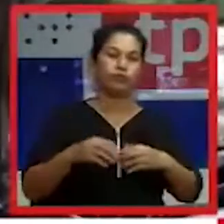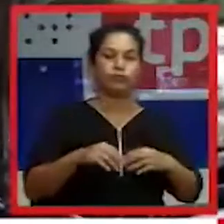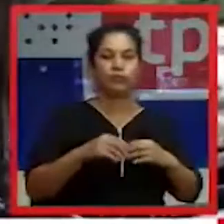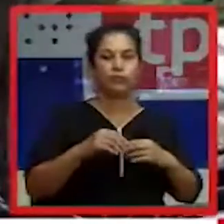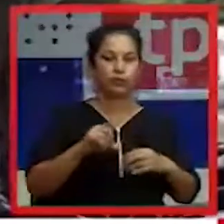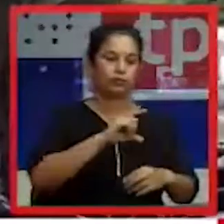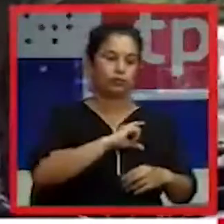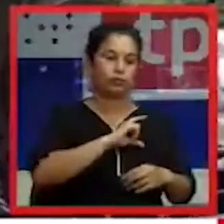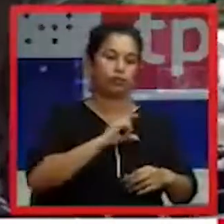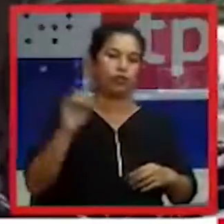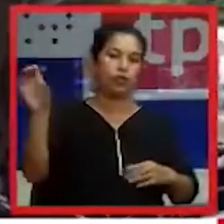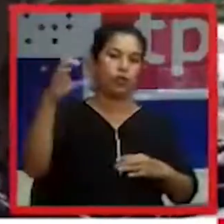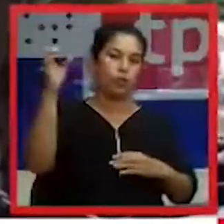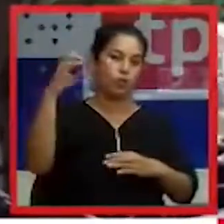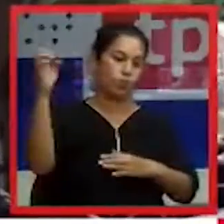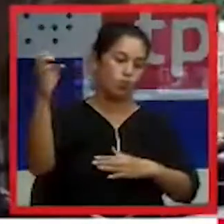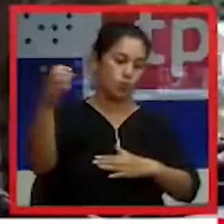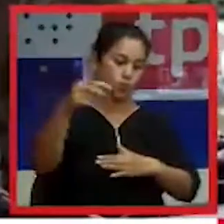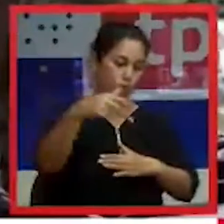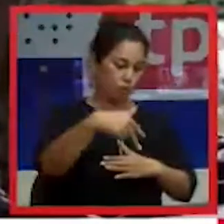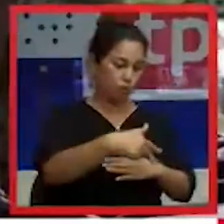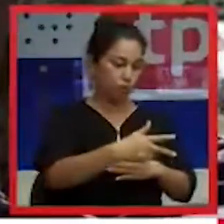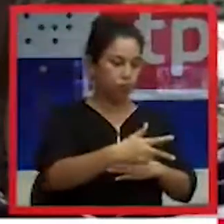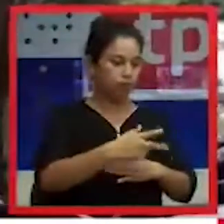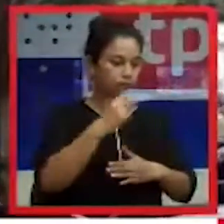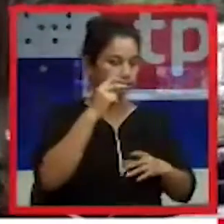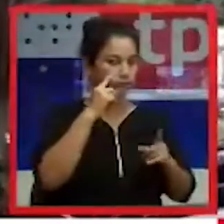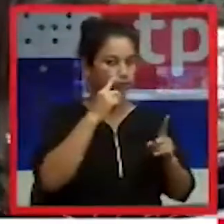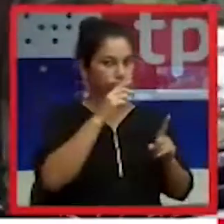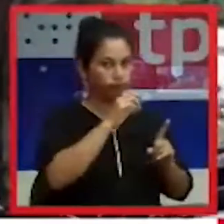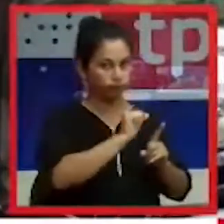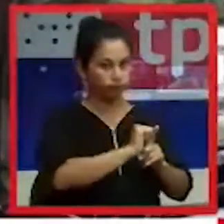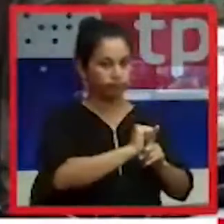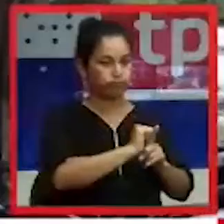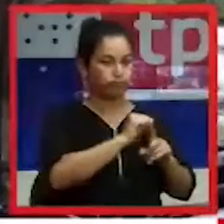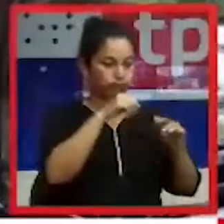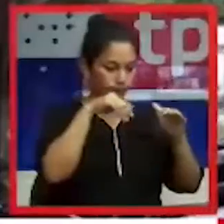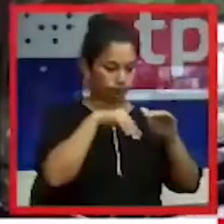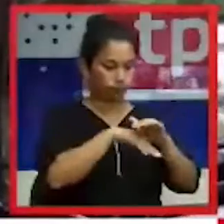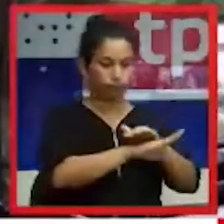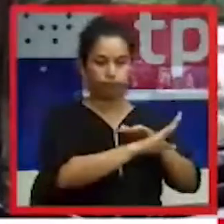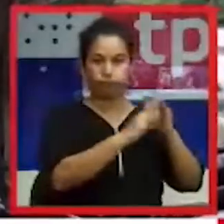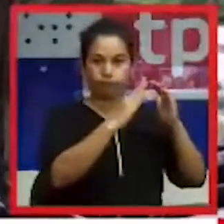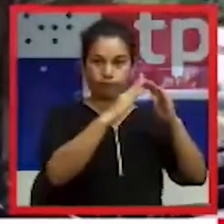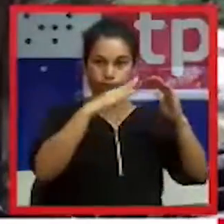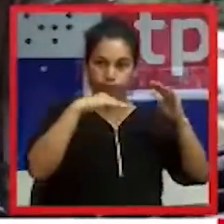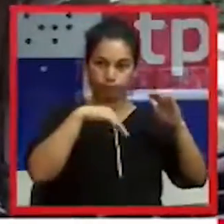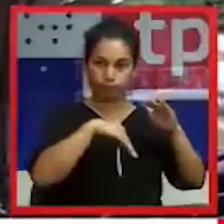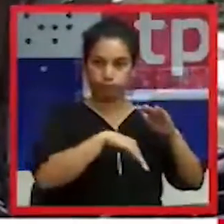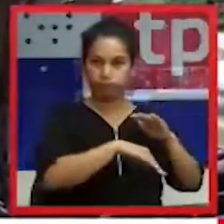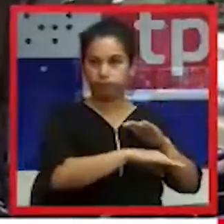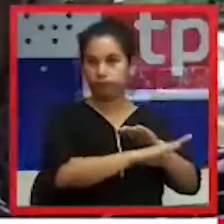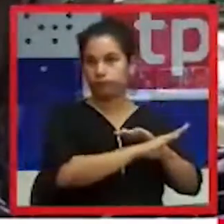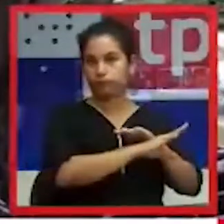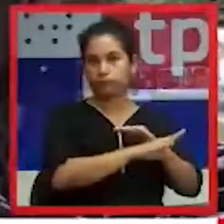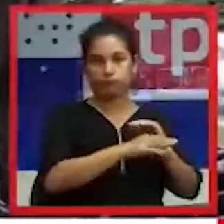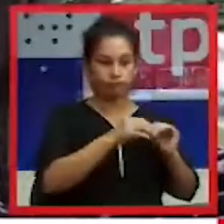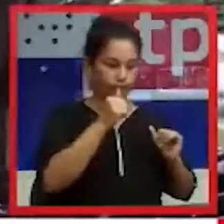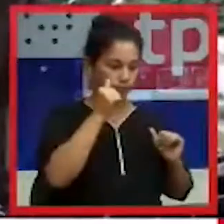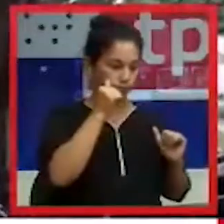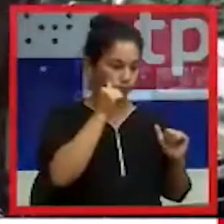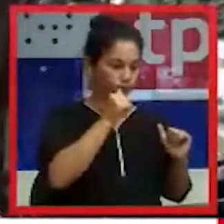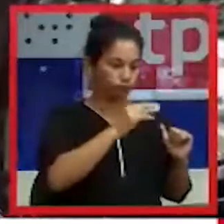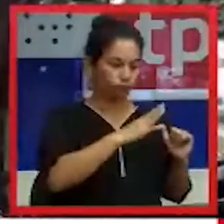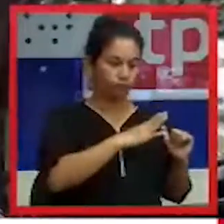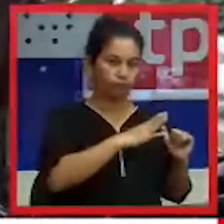policía se constituye al lugar del hecho en donde interviene el domicilio, también conquista el día y encuentran a dos